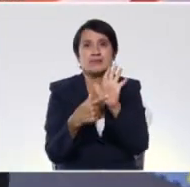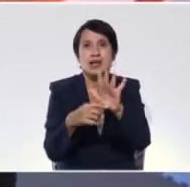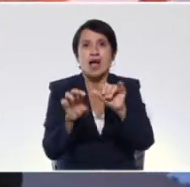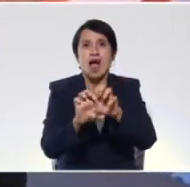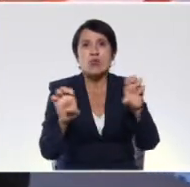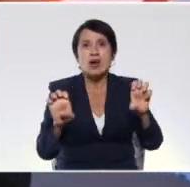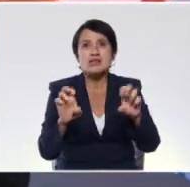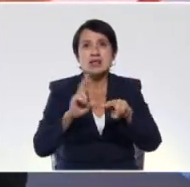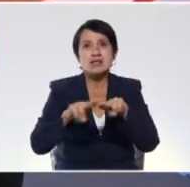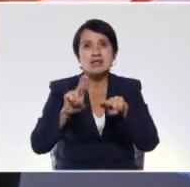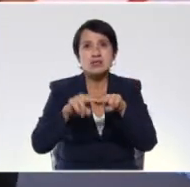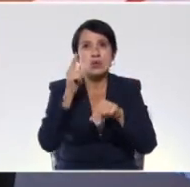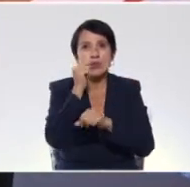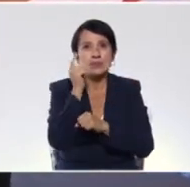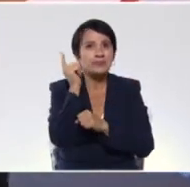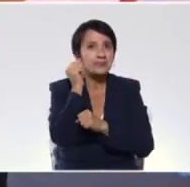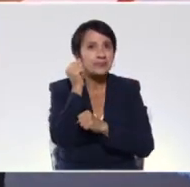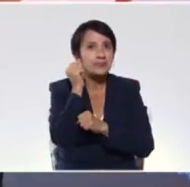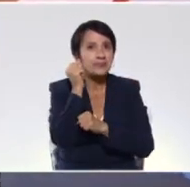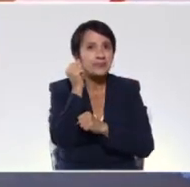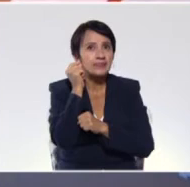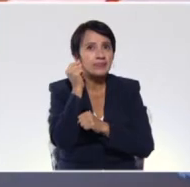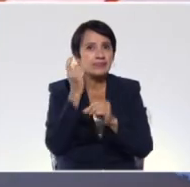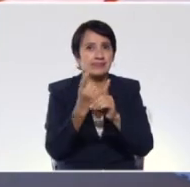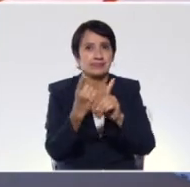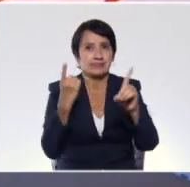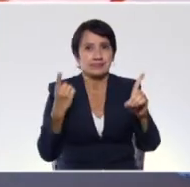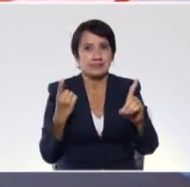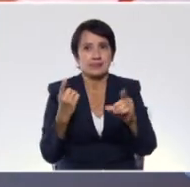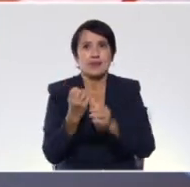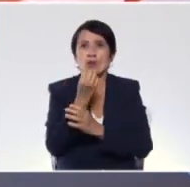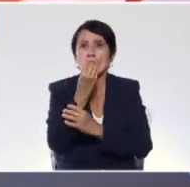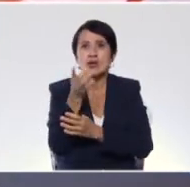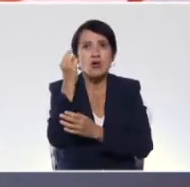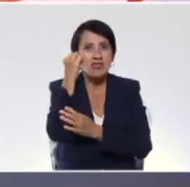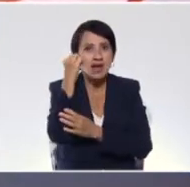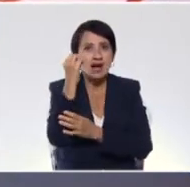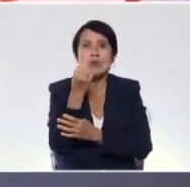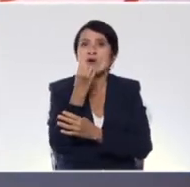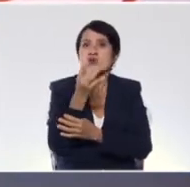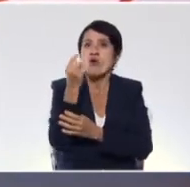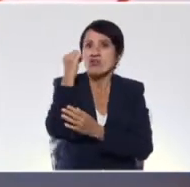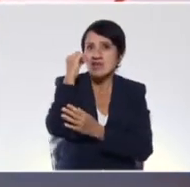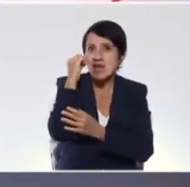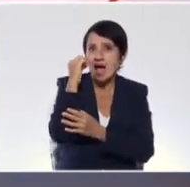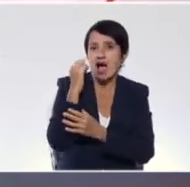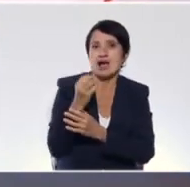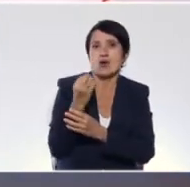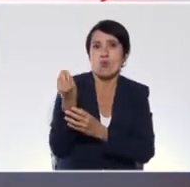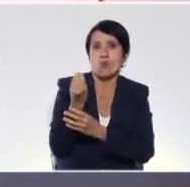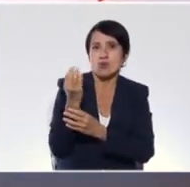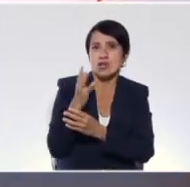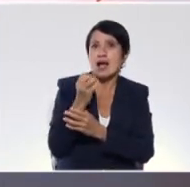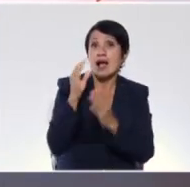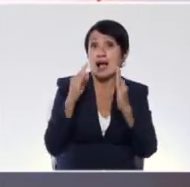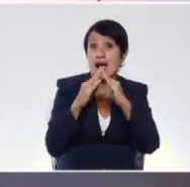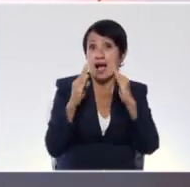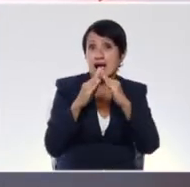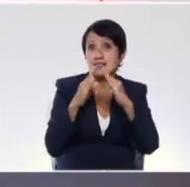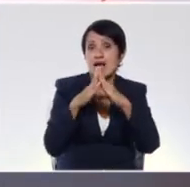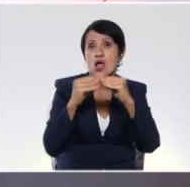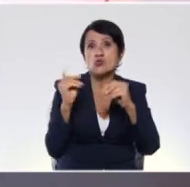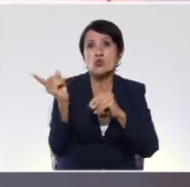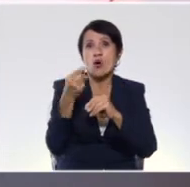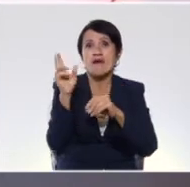educación de nuestros niños y niñas en la distancia. Muy buenos días Edinson. Buenos días Yerixa, buenos días allá en casa, a toda